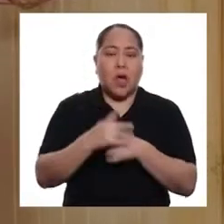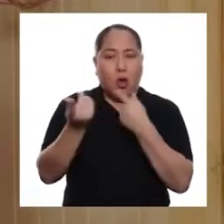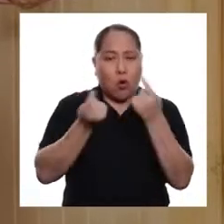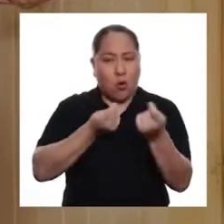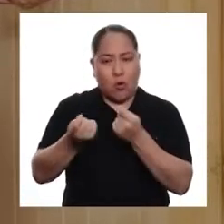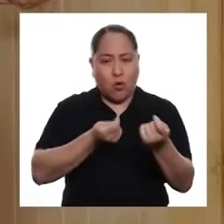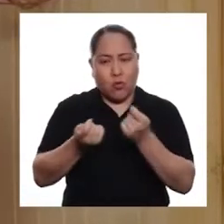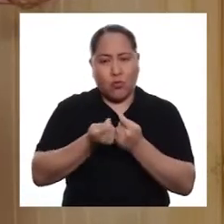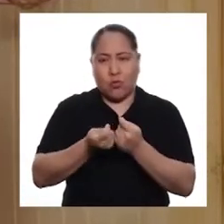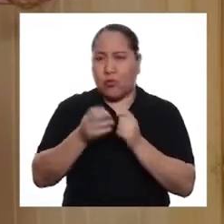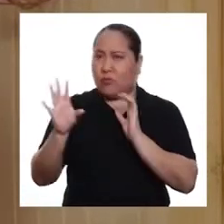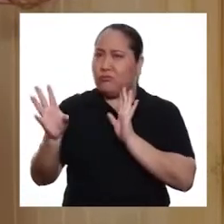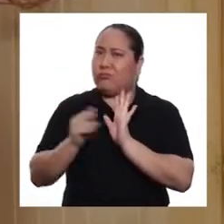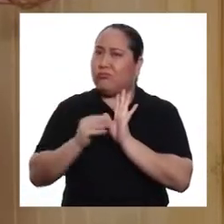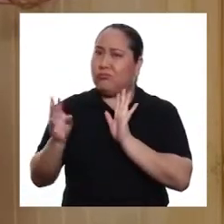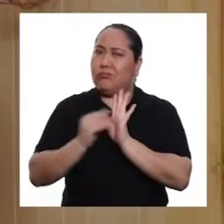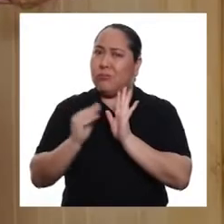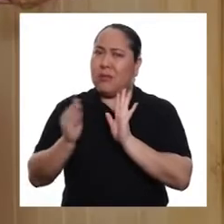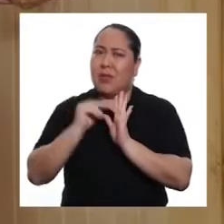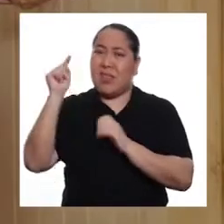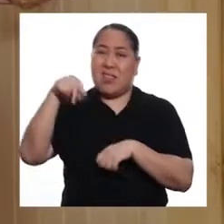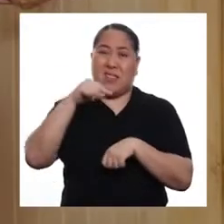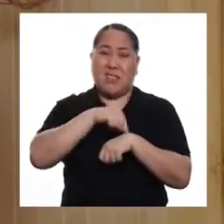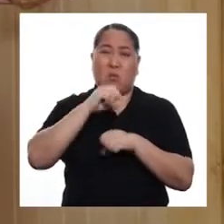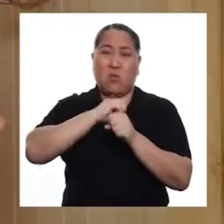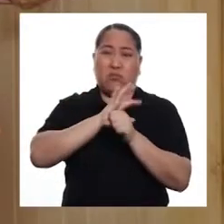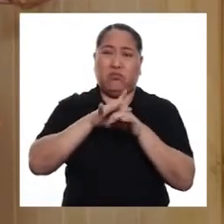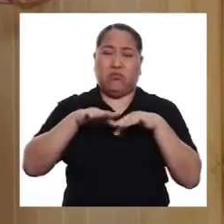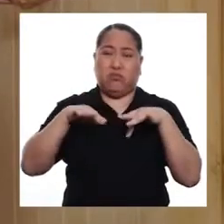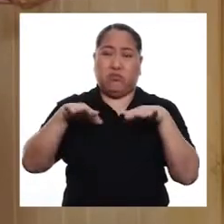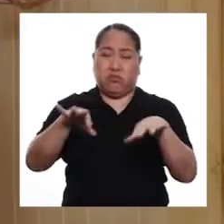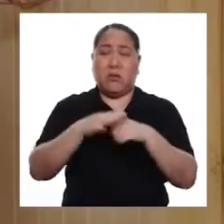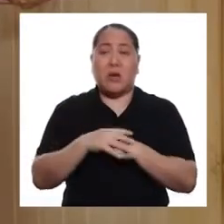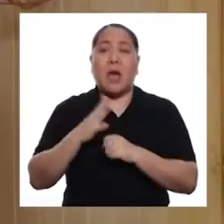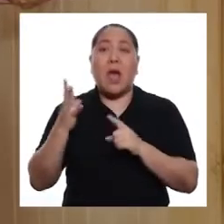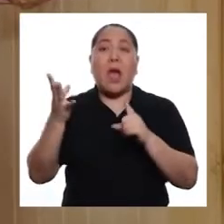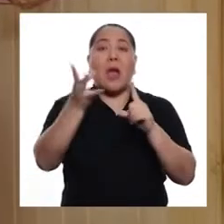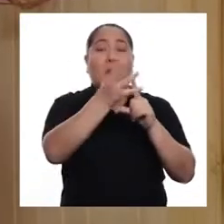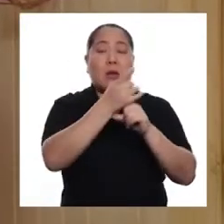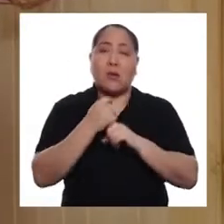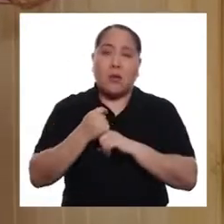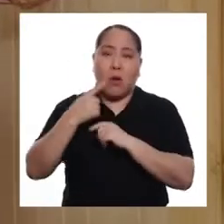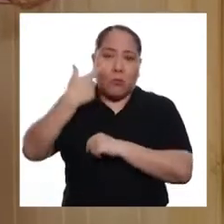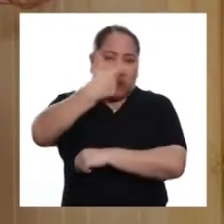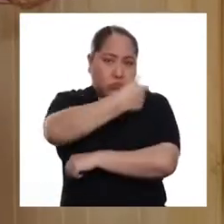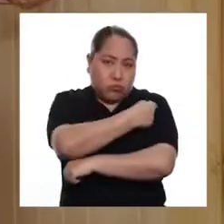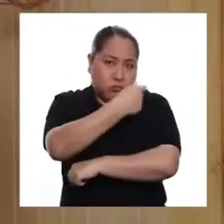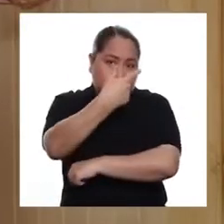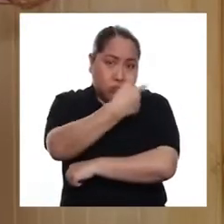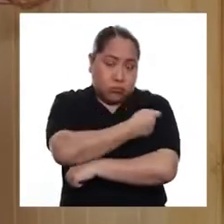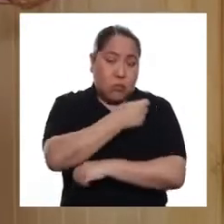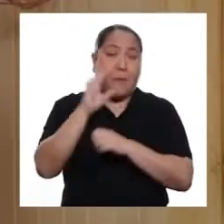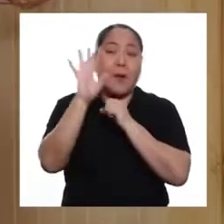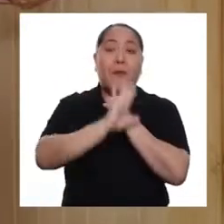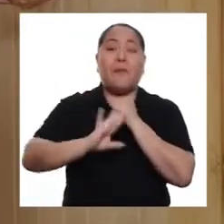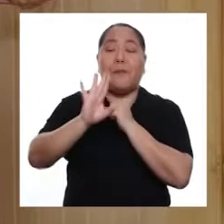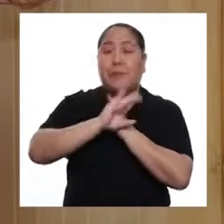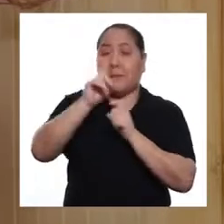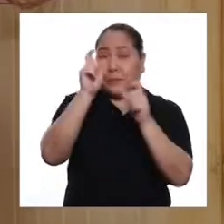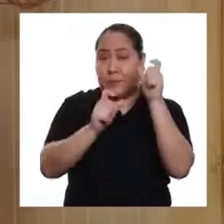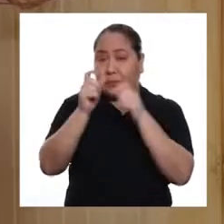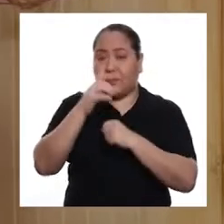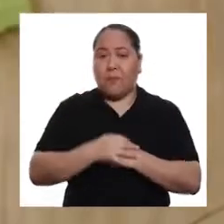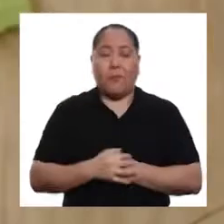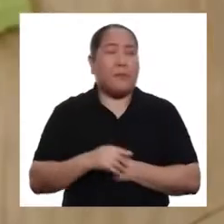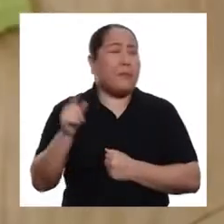al control de los contagios durante la pandemia de la COVID-19 y a la obtención de las vacunas para la protección de